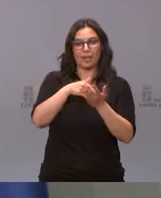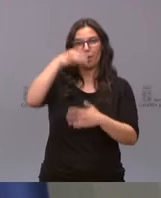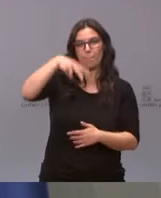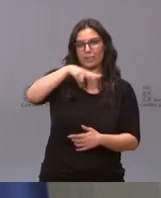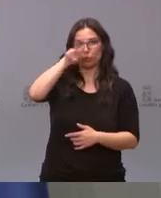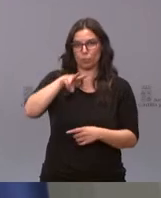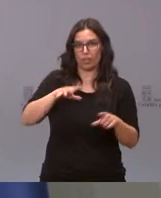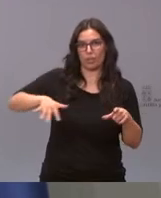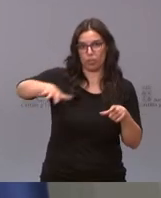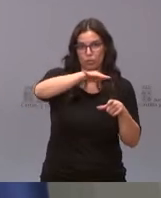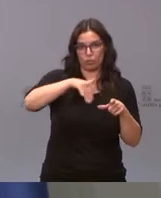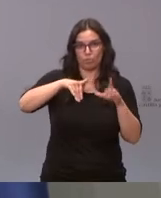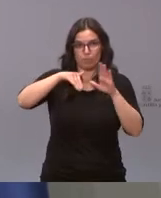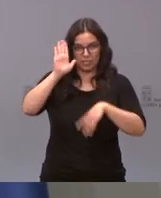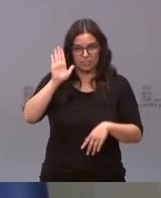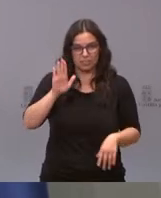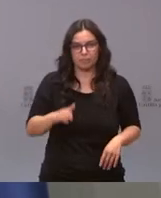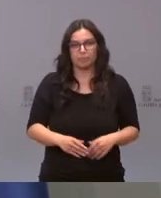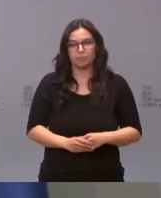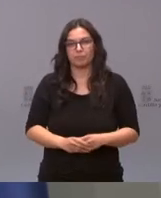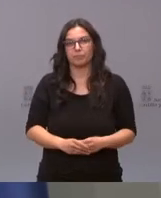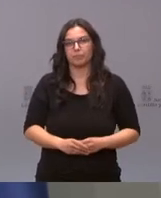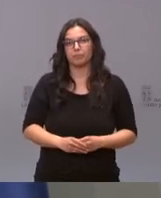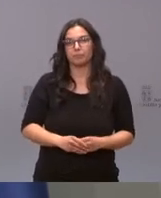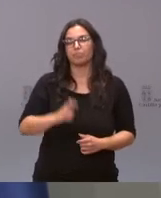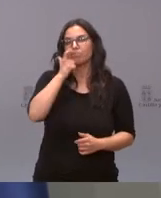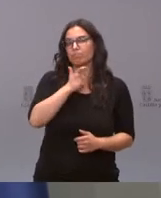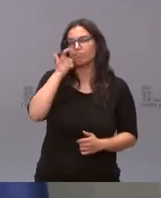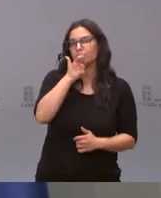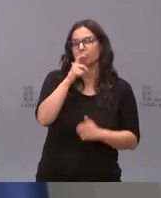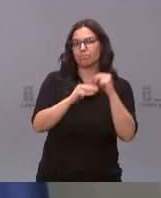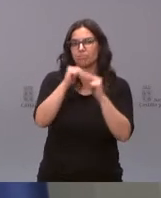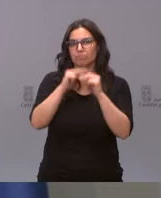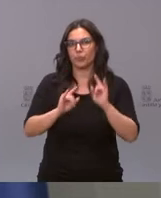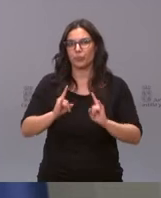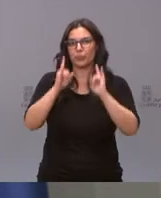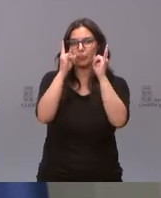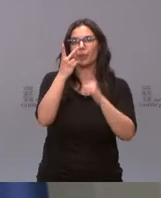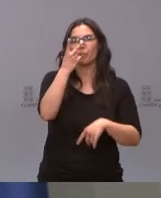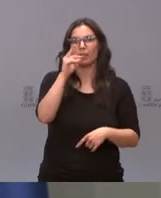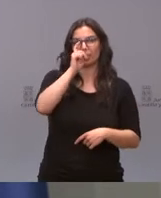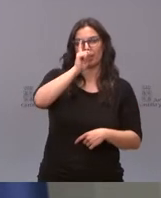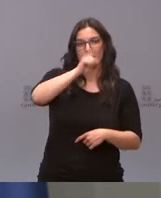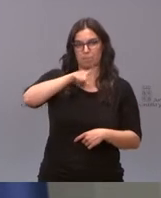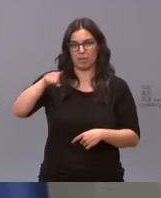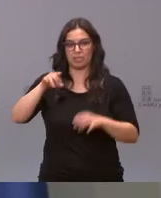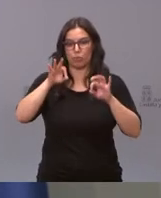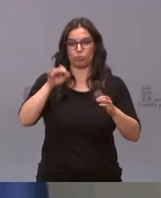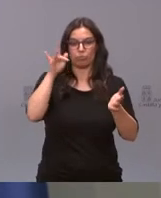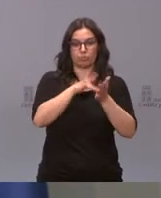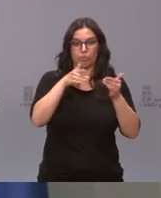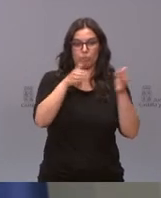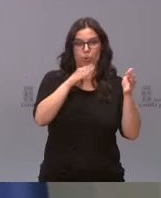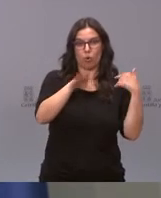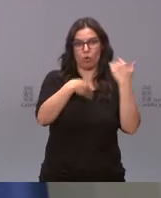y se van a tardar 20 meses de plaza de ejecución desde la fecha de inicio de las